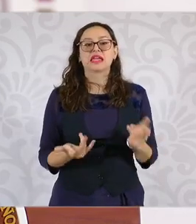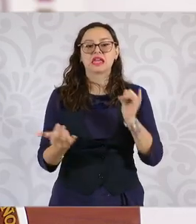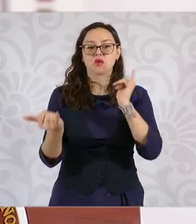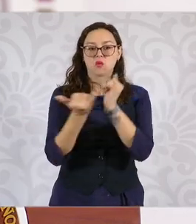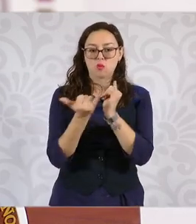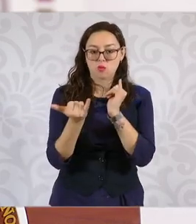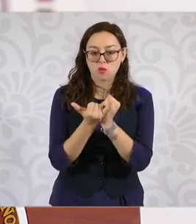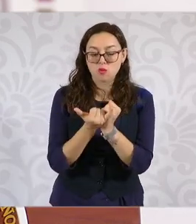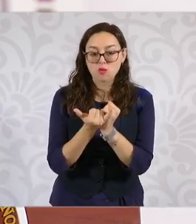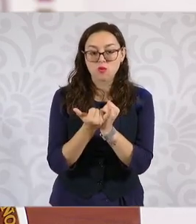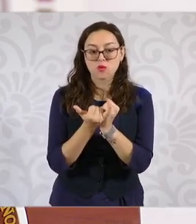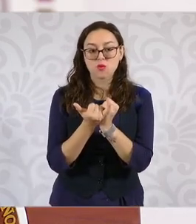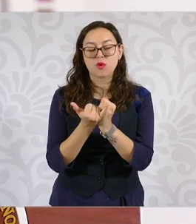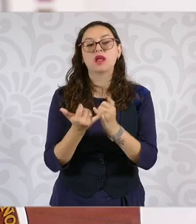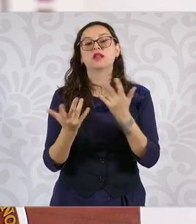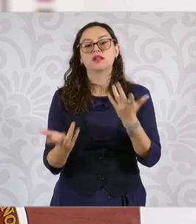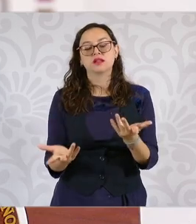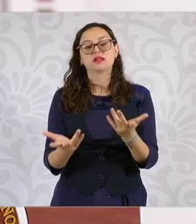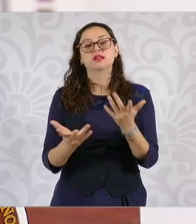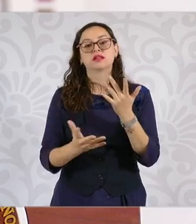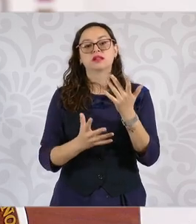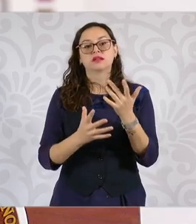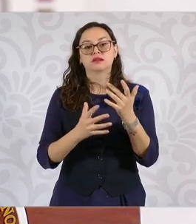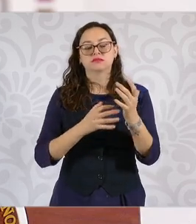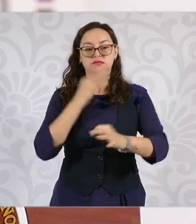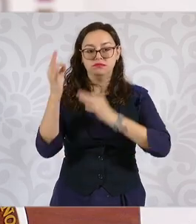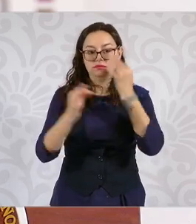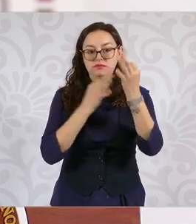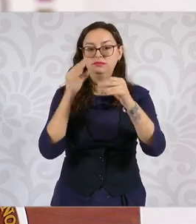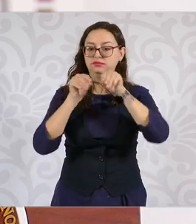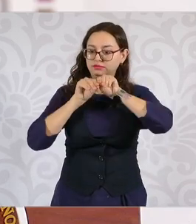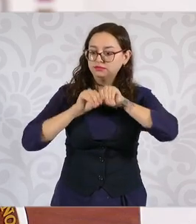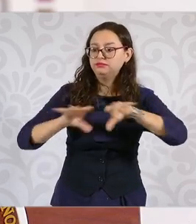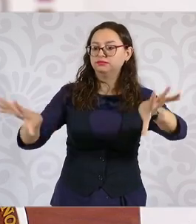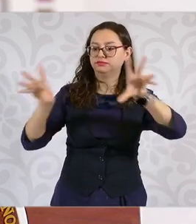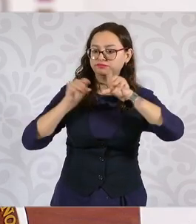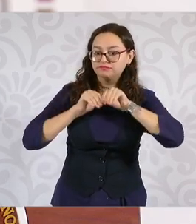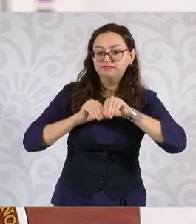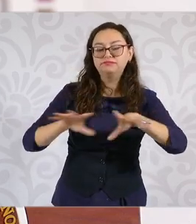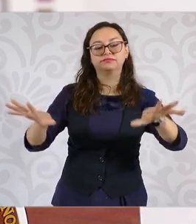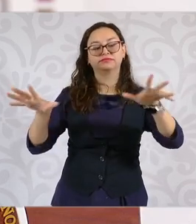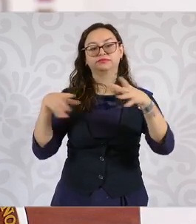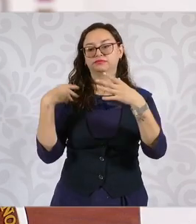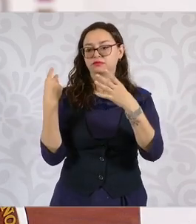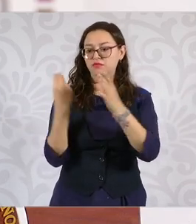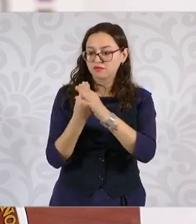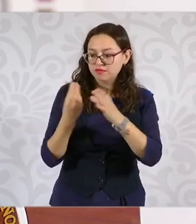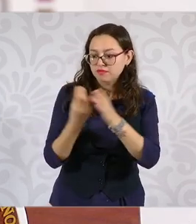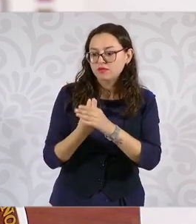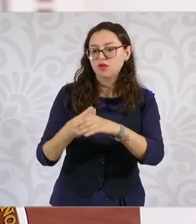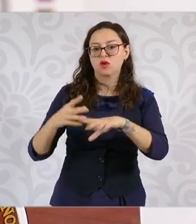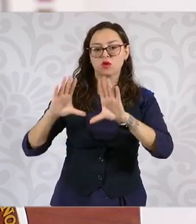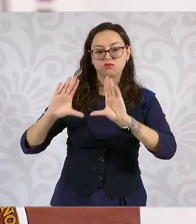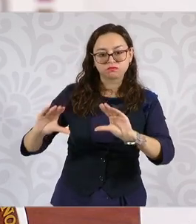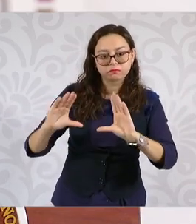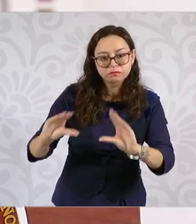de difusión, comunicación, formación, capacitación